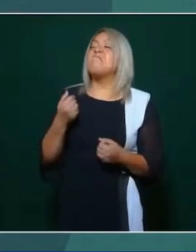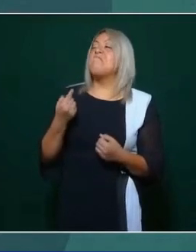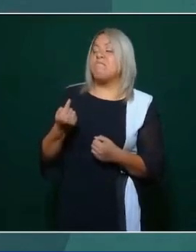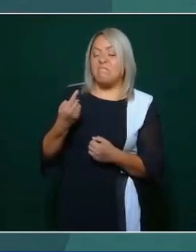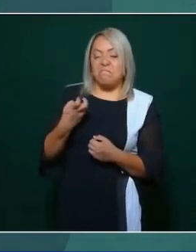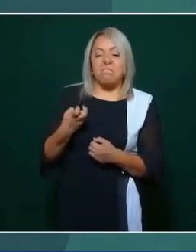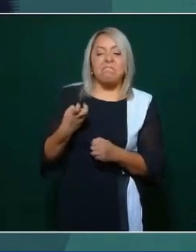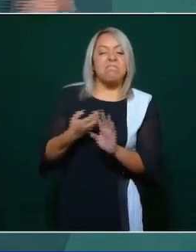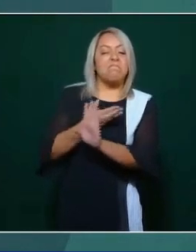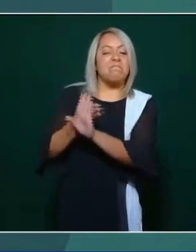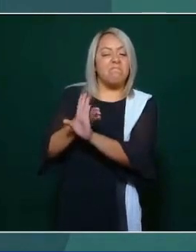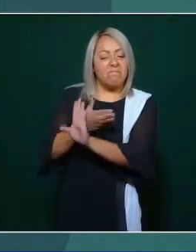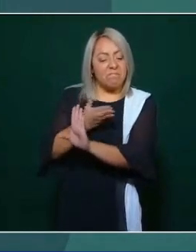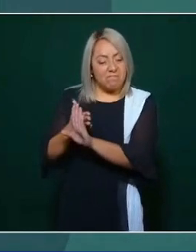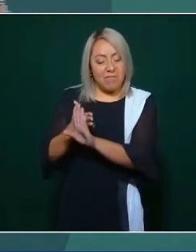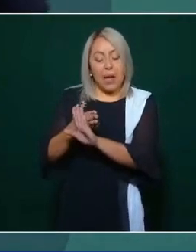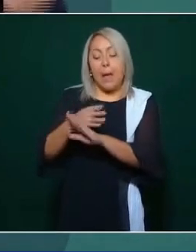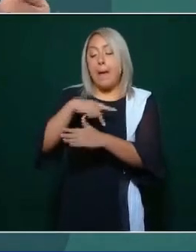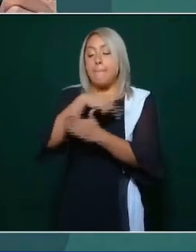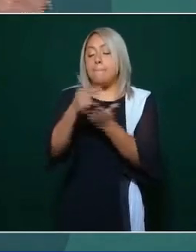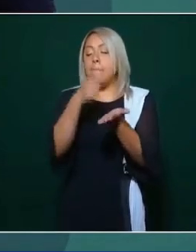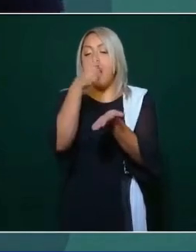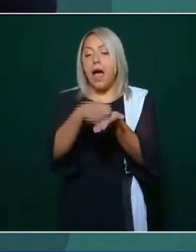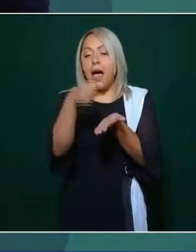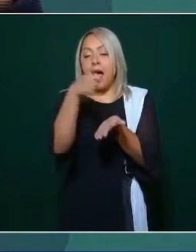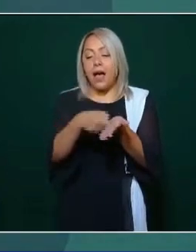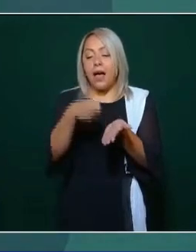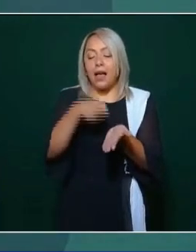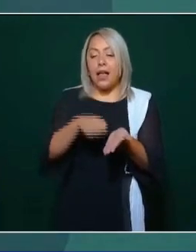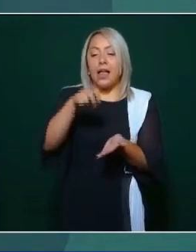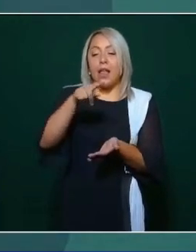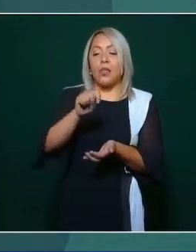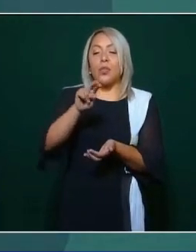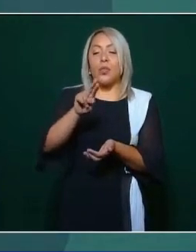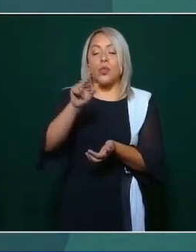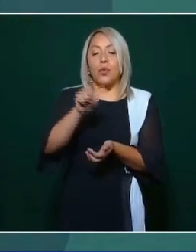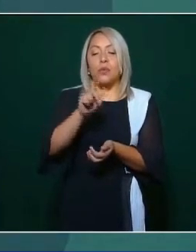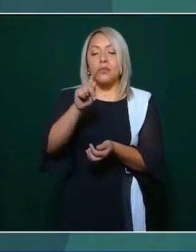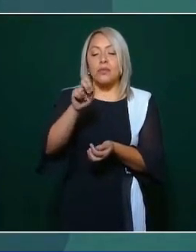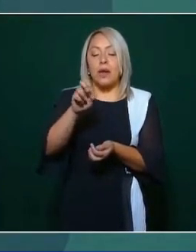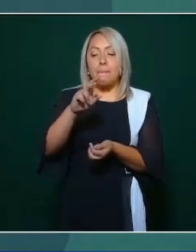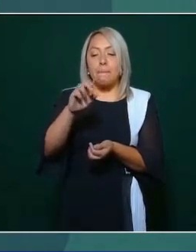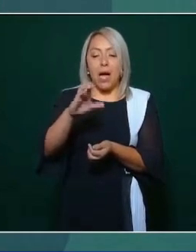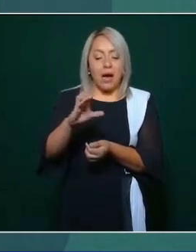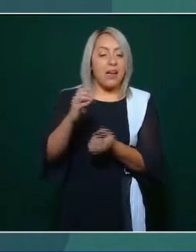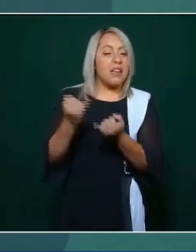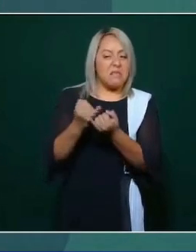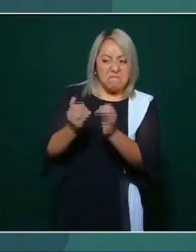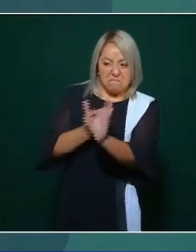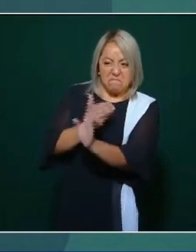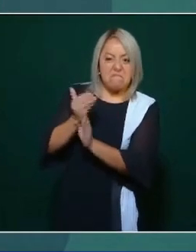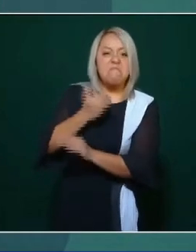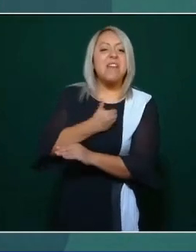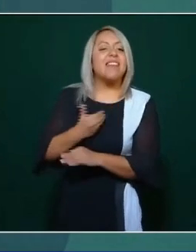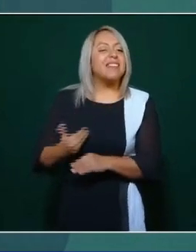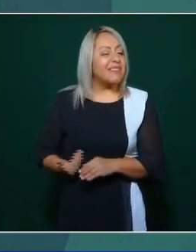con el plan de Tuxtepec en contra del presidente Lerdo también acusándolo